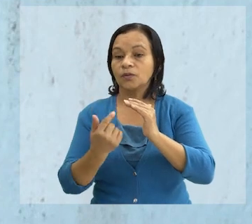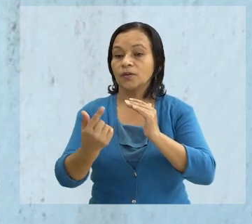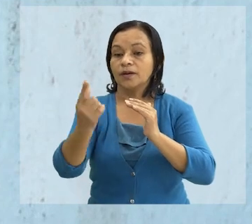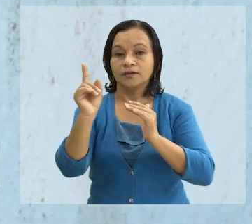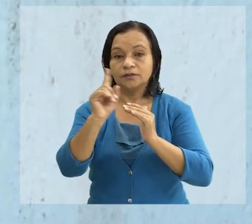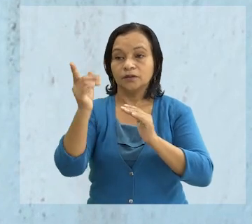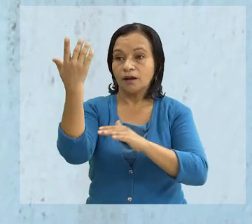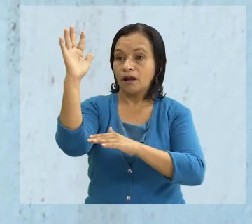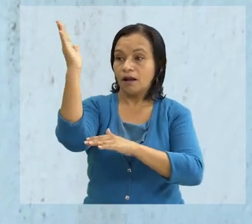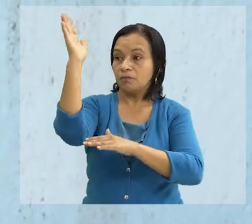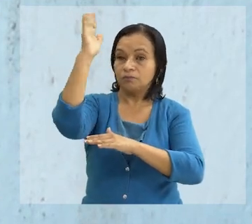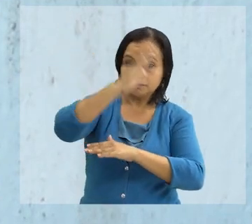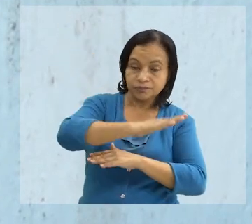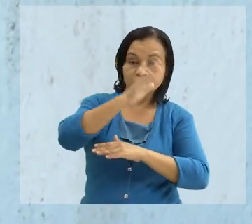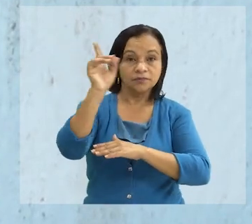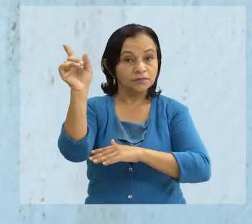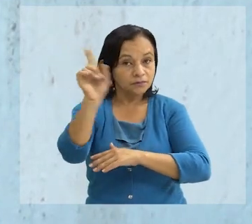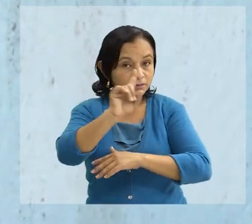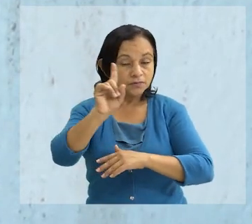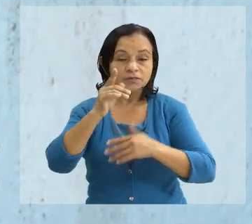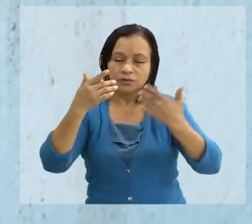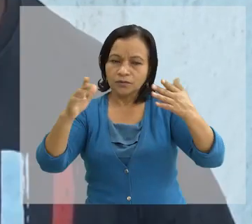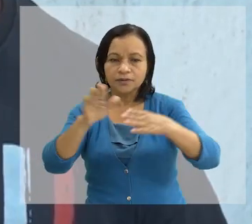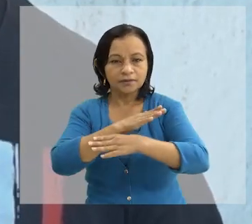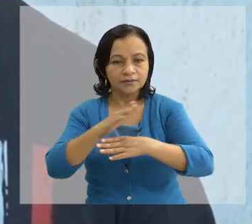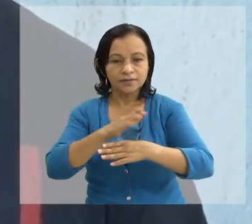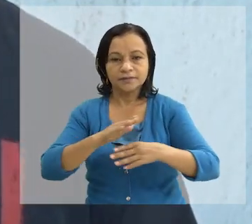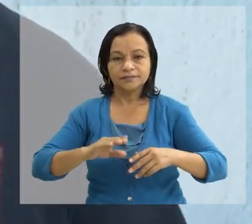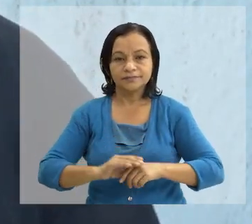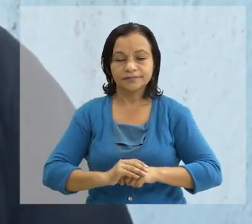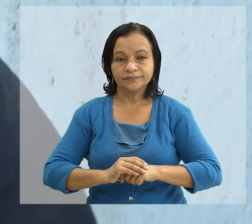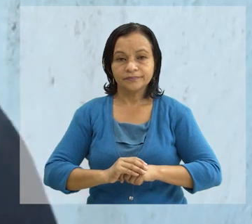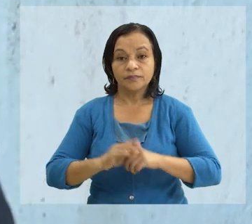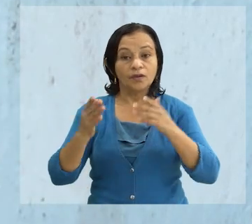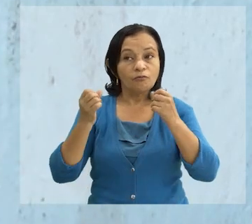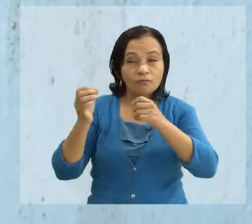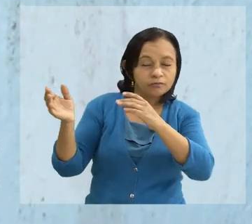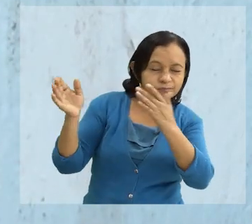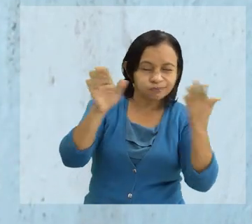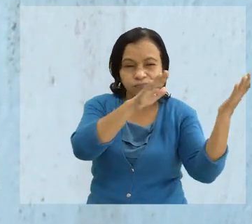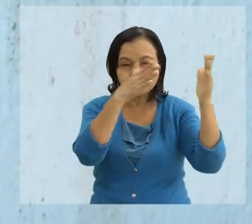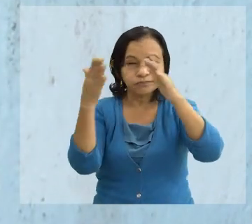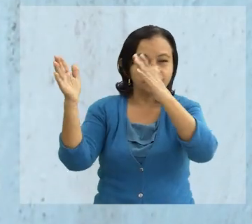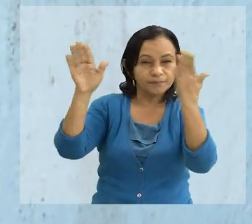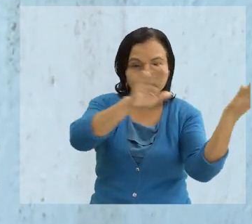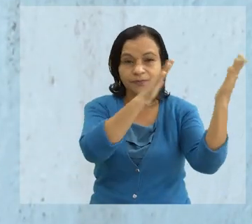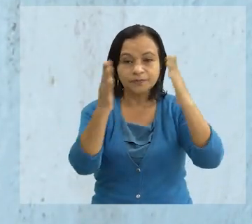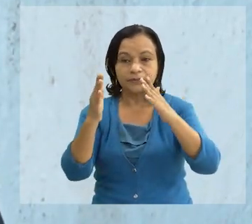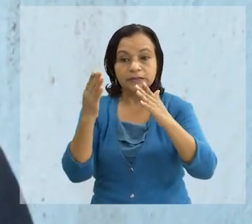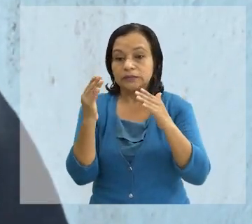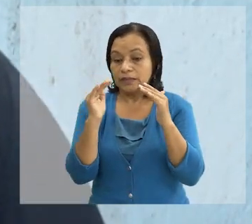propensos donde haya árboles que no puedan caer encima y cosas así. Cuando está muy fuerte el viento, pues